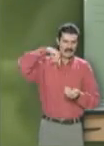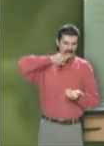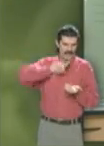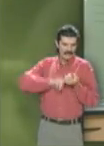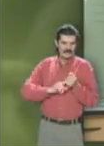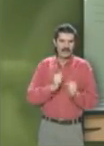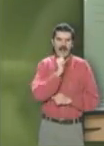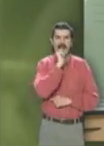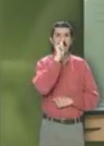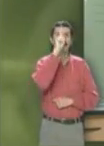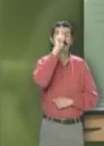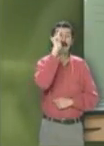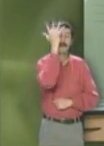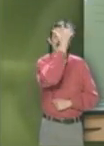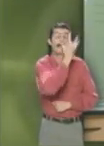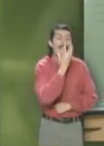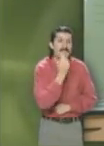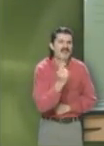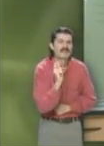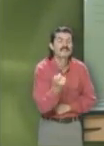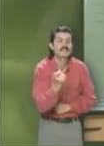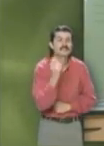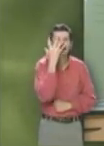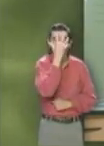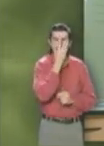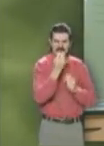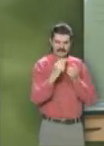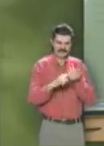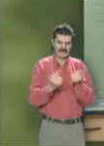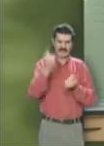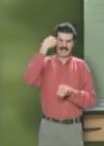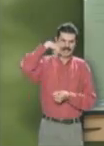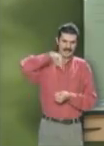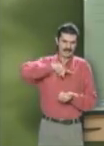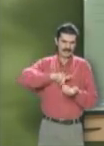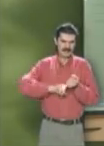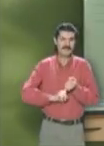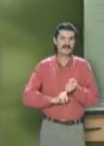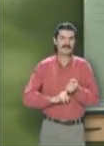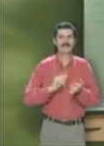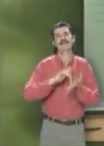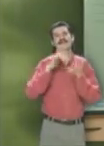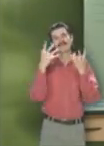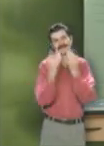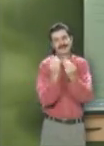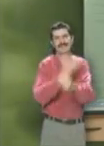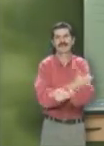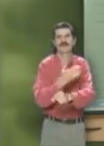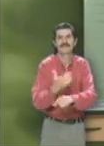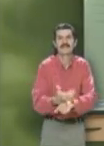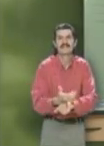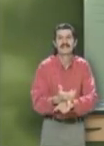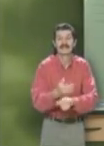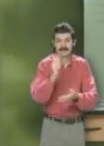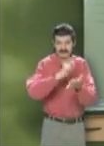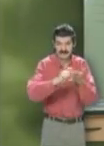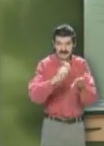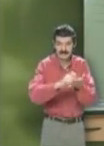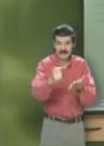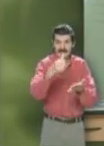interior del alma. Bello es lo que es bello interiormente. Gracias por acompañarnos.